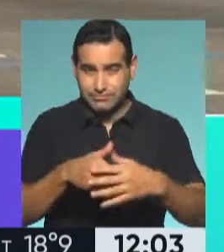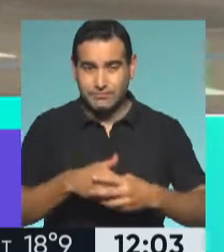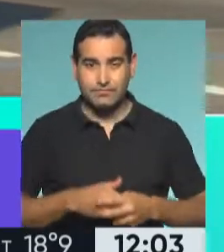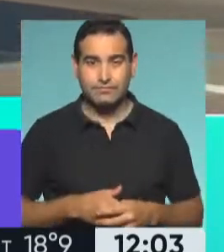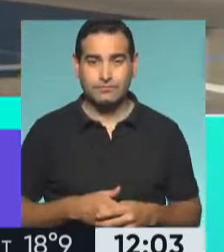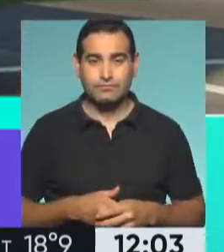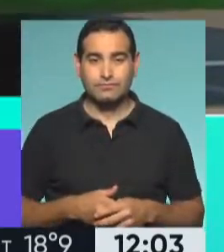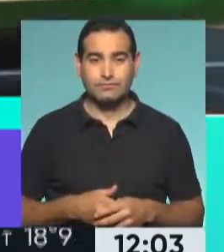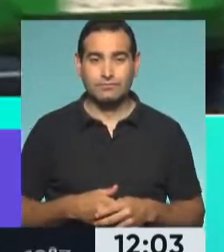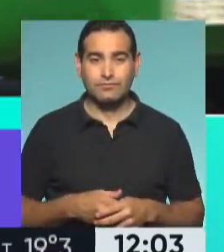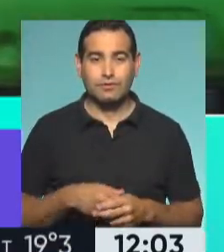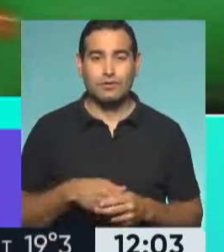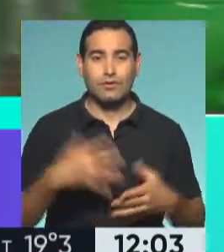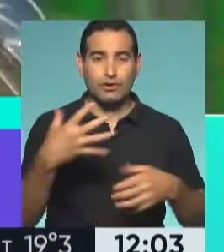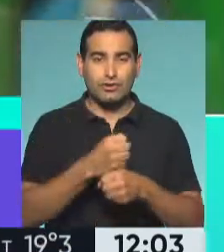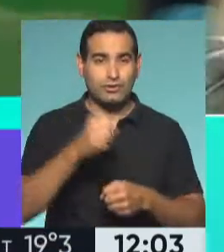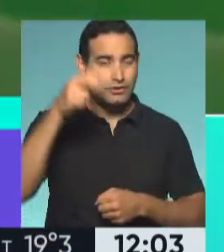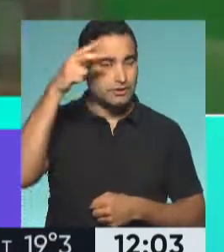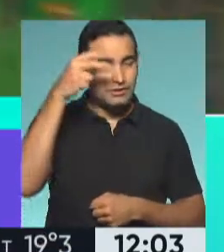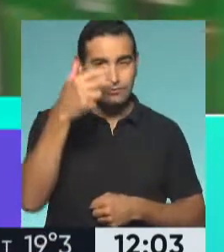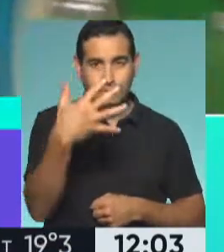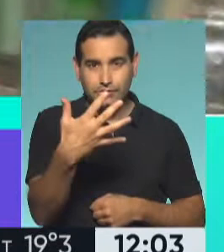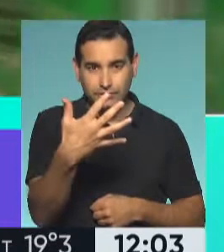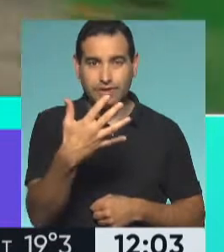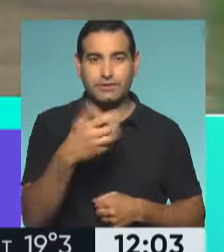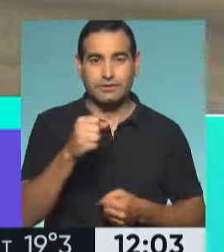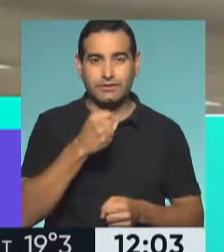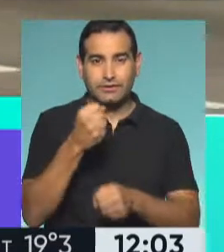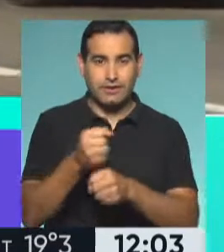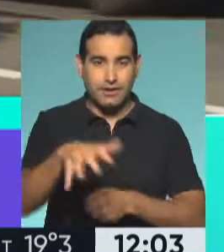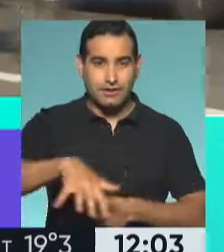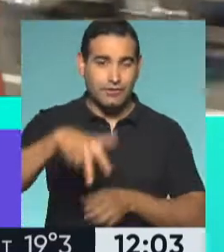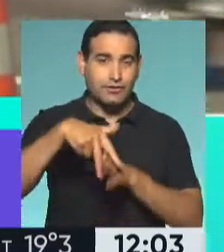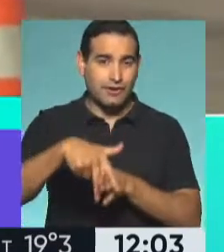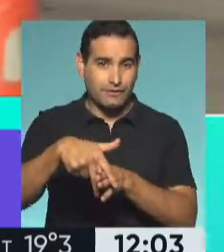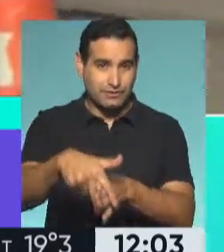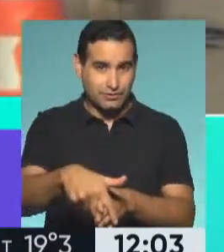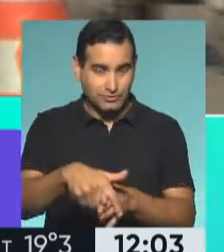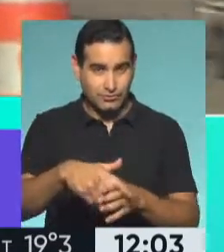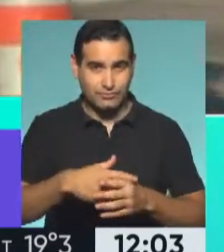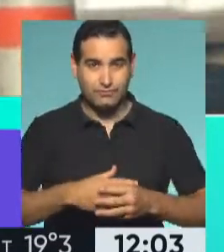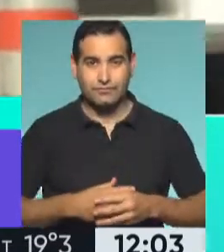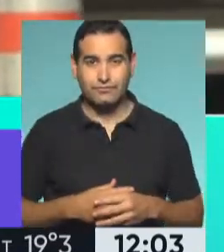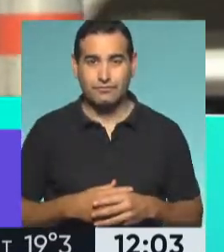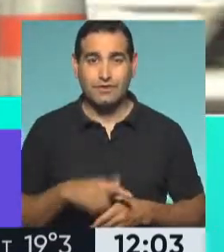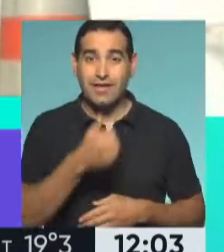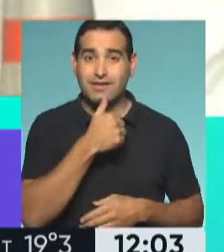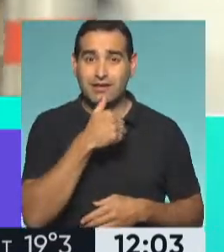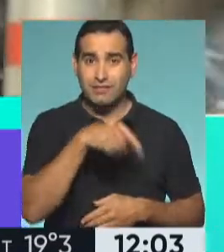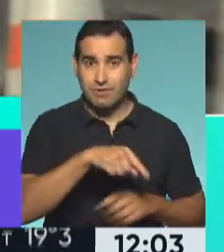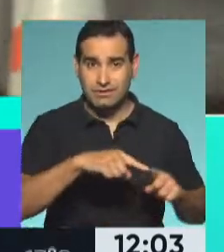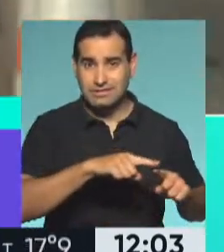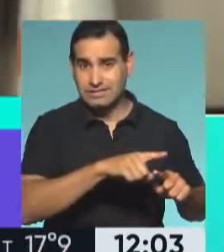de los otros colectivos. El 85 que llega hasta el barrio porteño también de Caballito, que atraviesa desde el fondo, desde la ribera de Quilmes, fíjense,